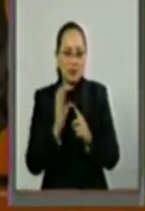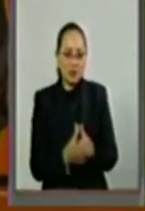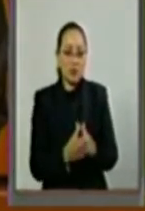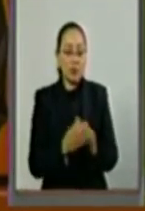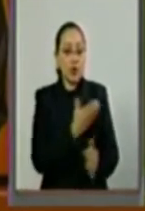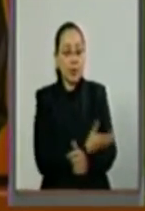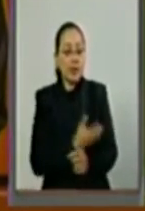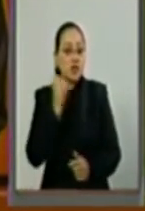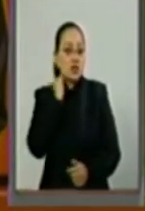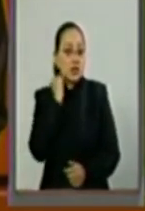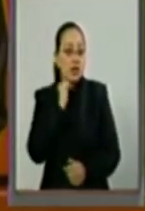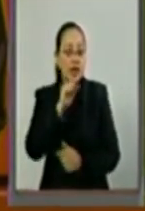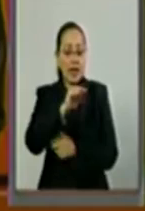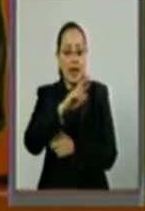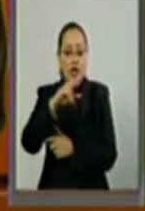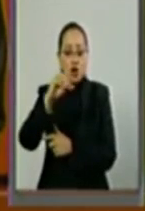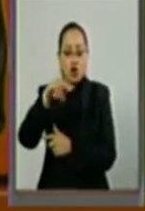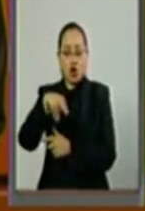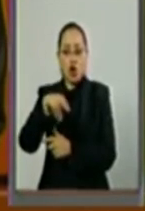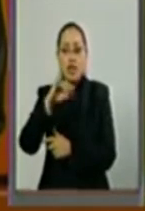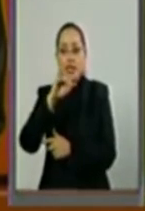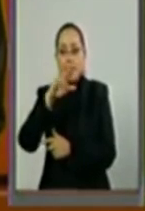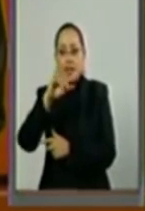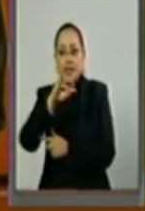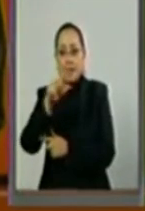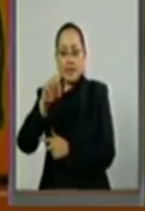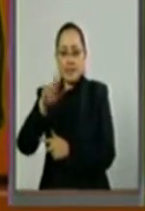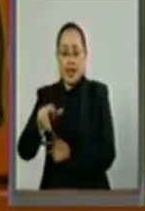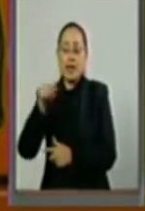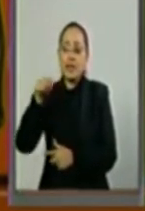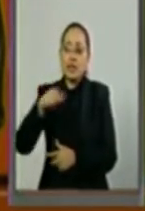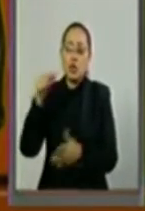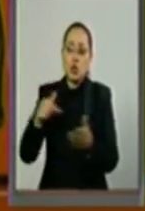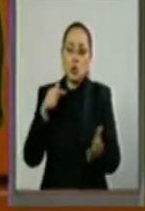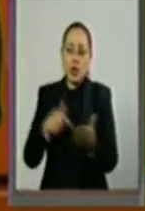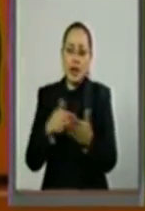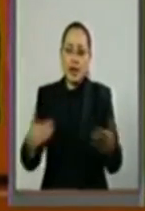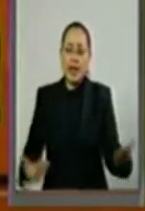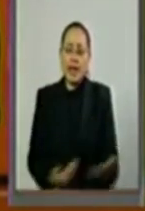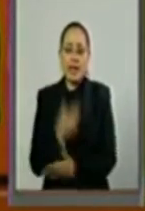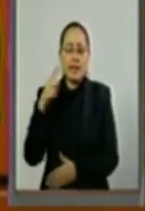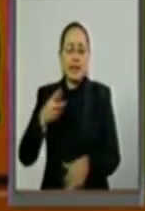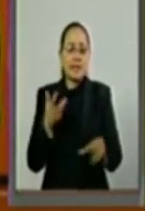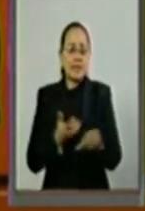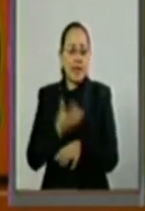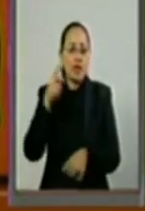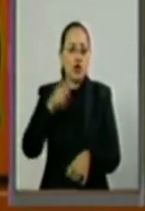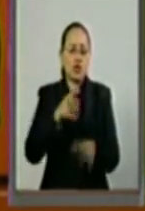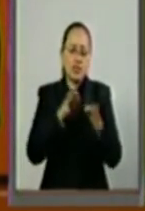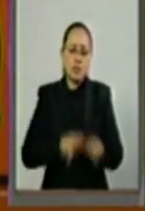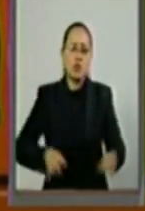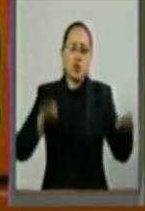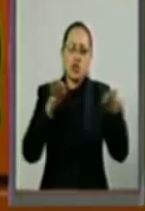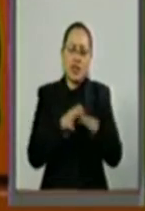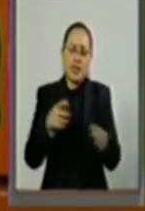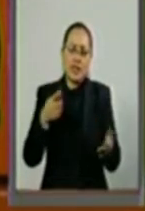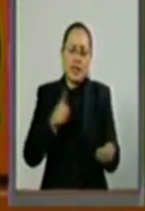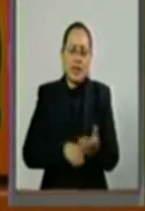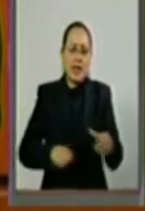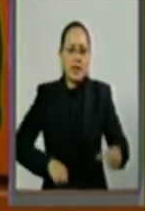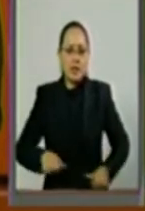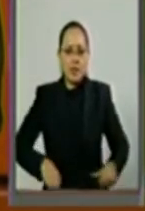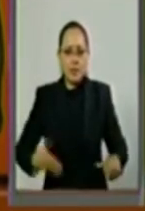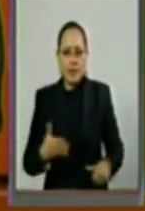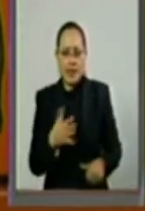Aarón Irizar, también de un estado acuacultor muy importante y pesquero como es Sinaloa